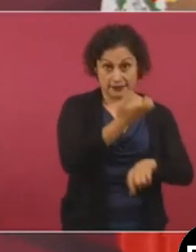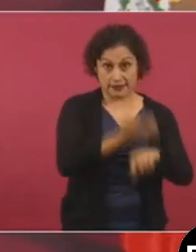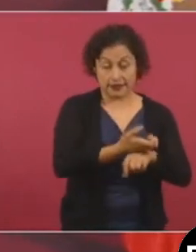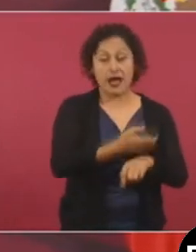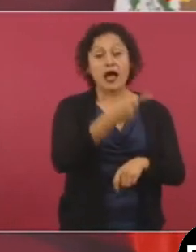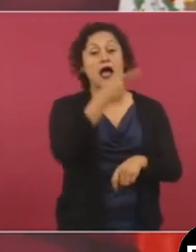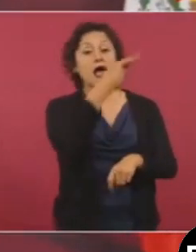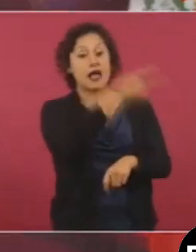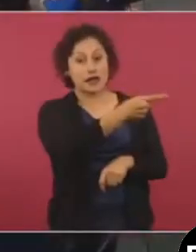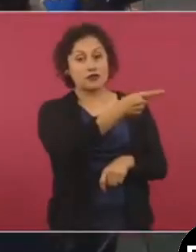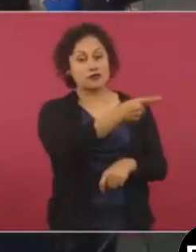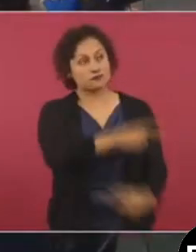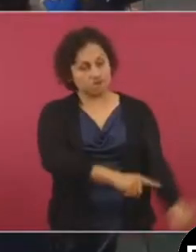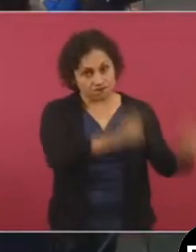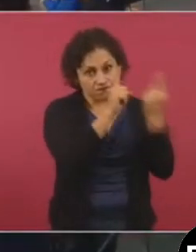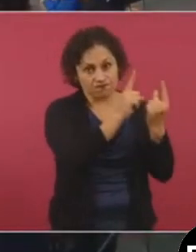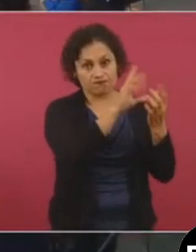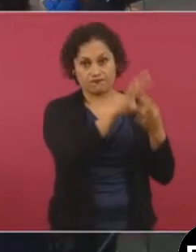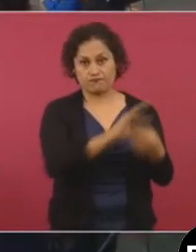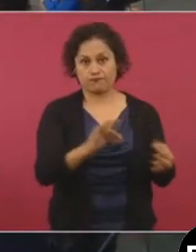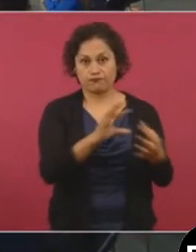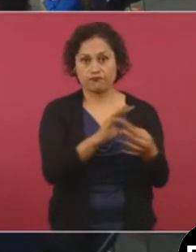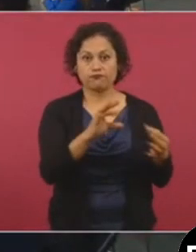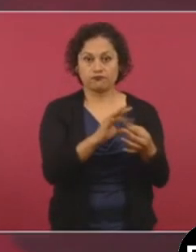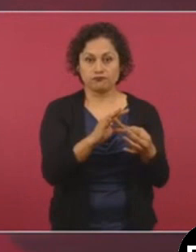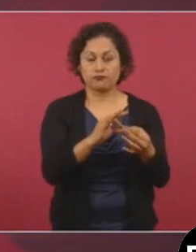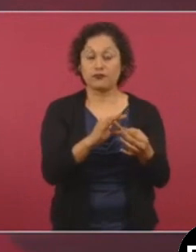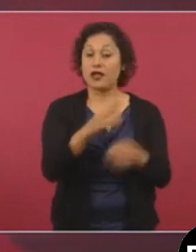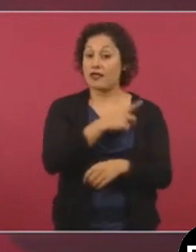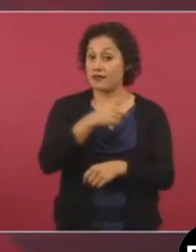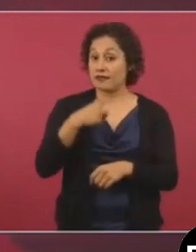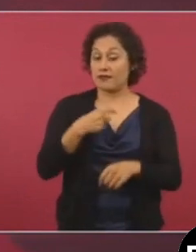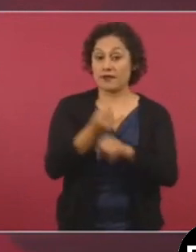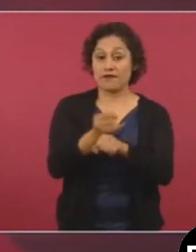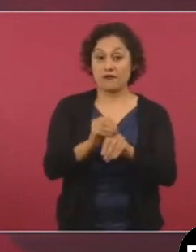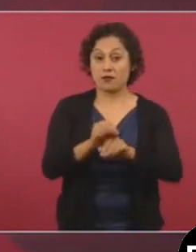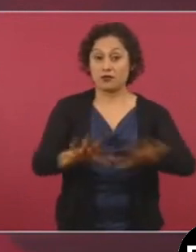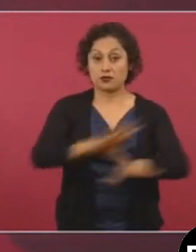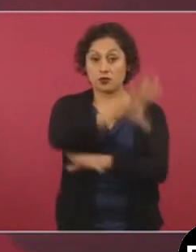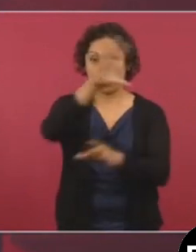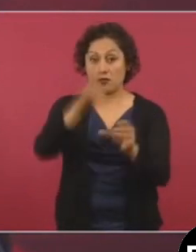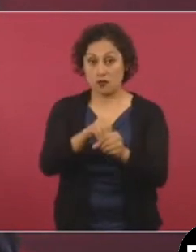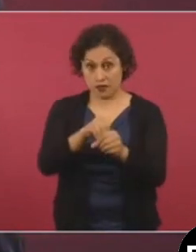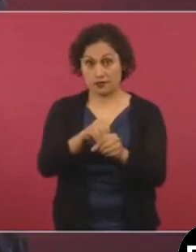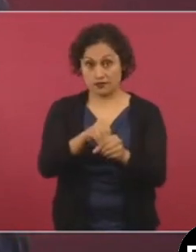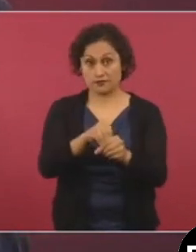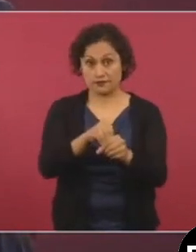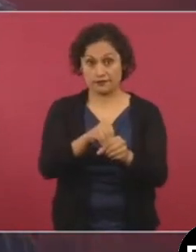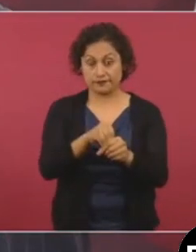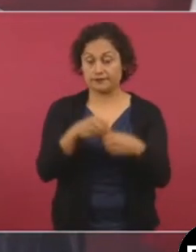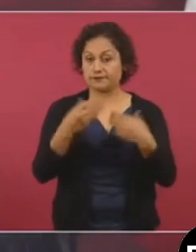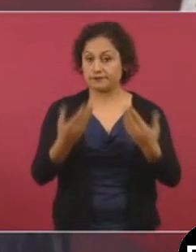que se tenga toda la información y que este coordinador,